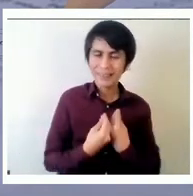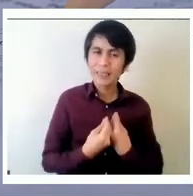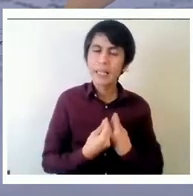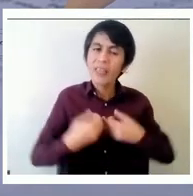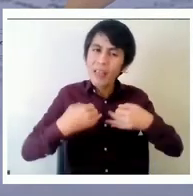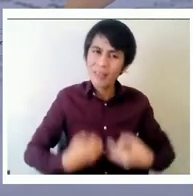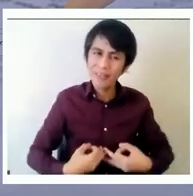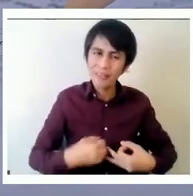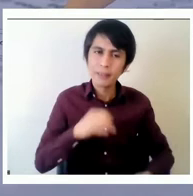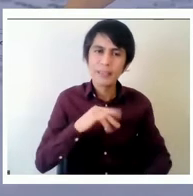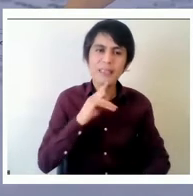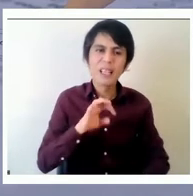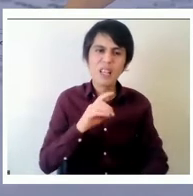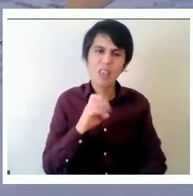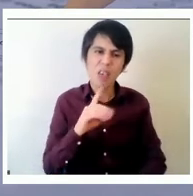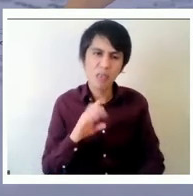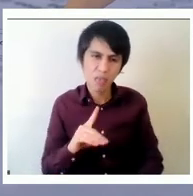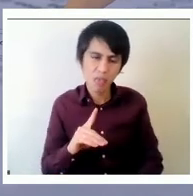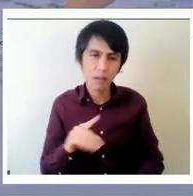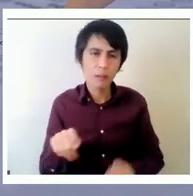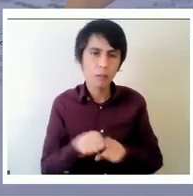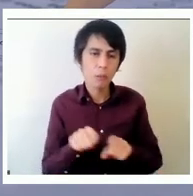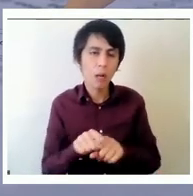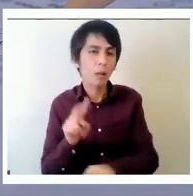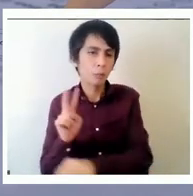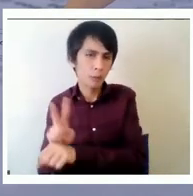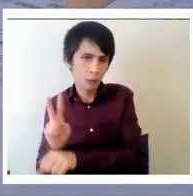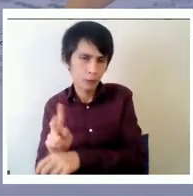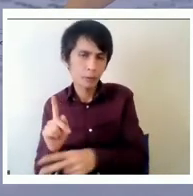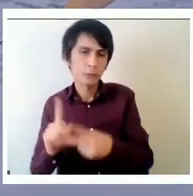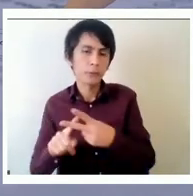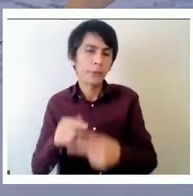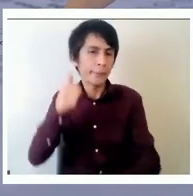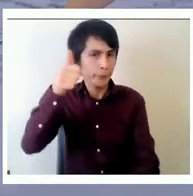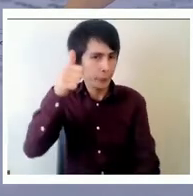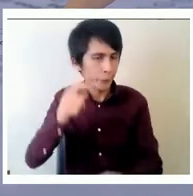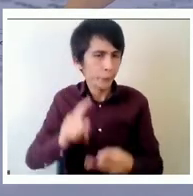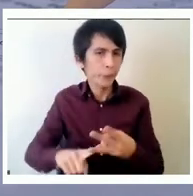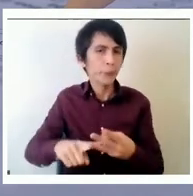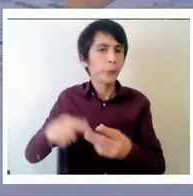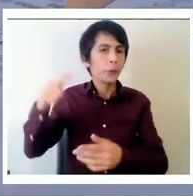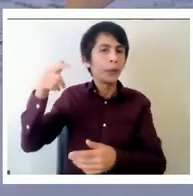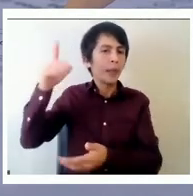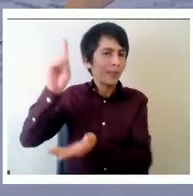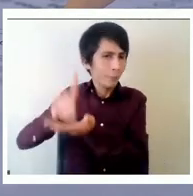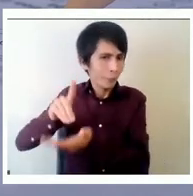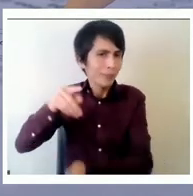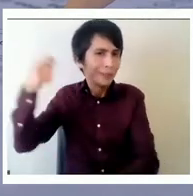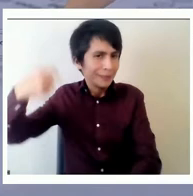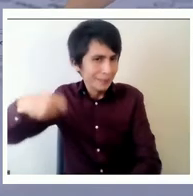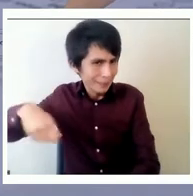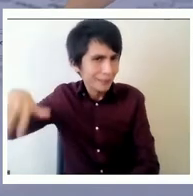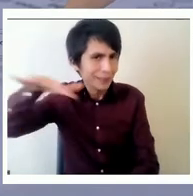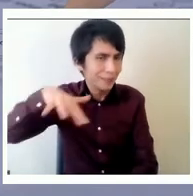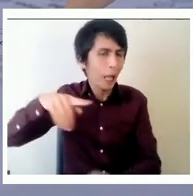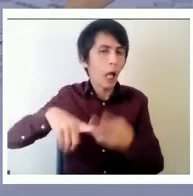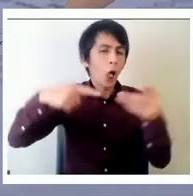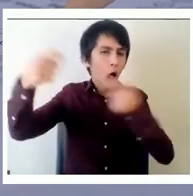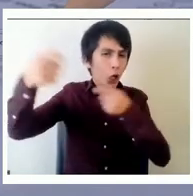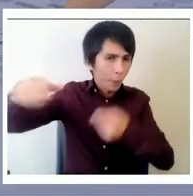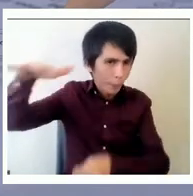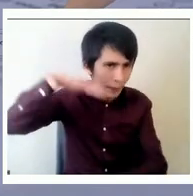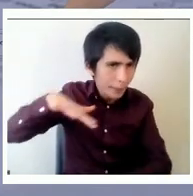maestro al director al legislador a las economías y los participantes que tengan rolos importantes en la